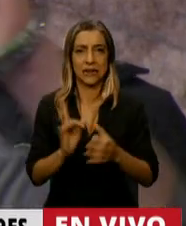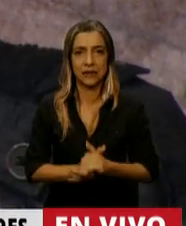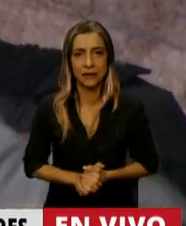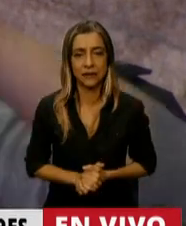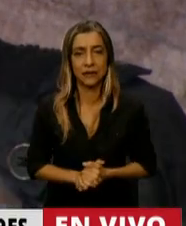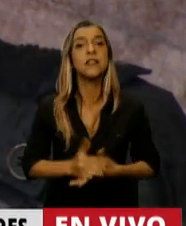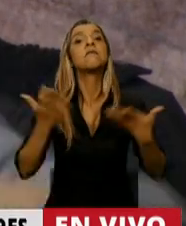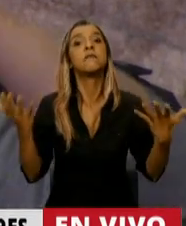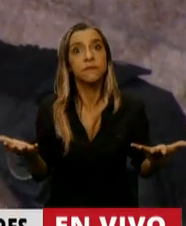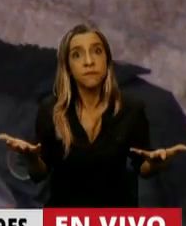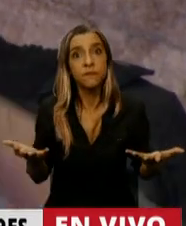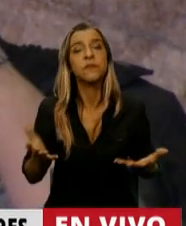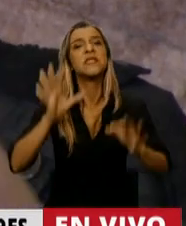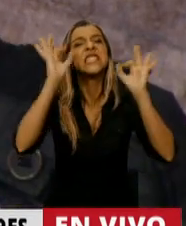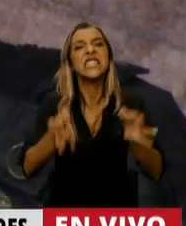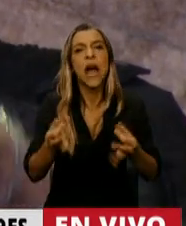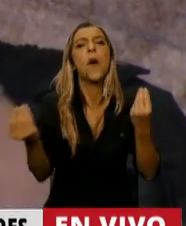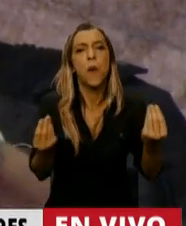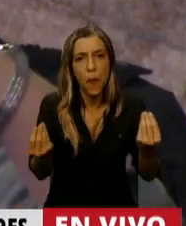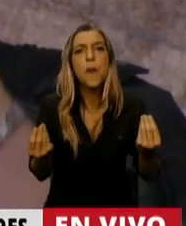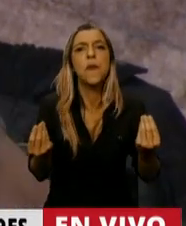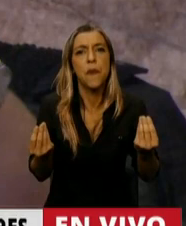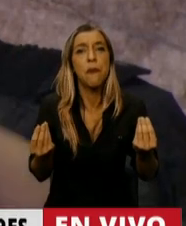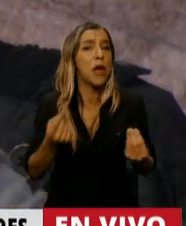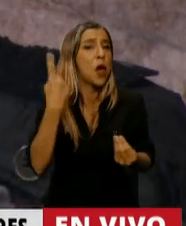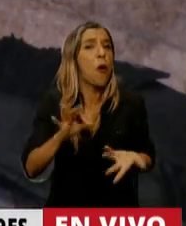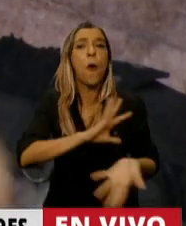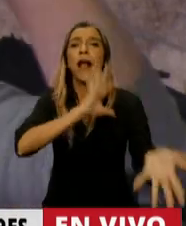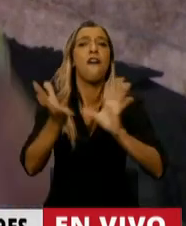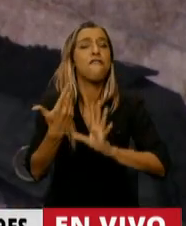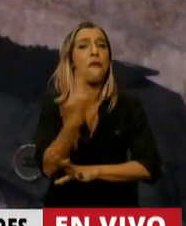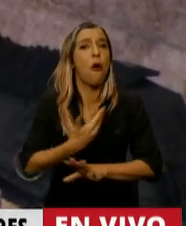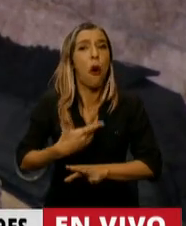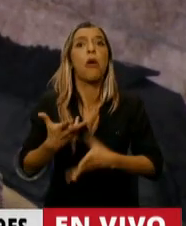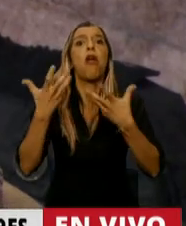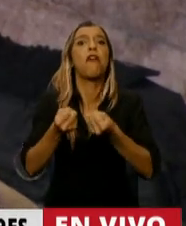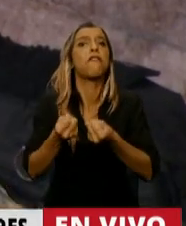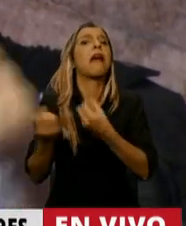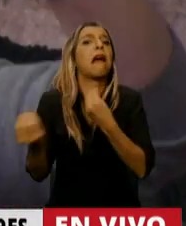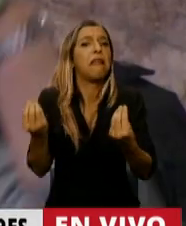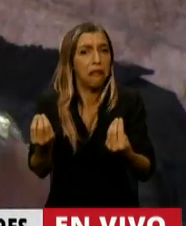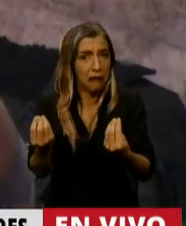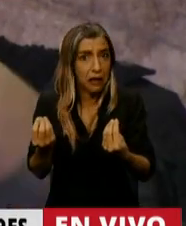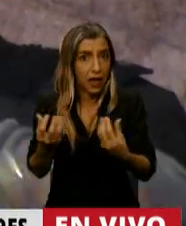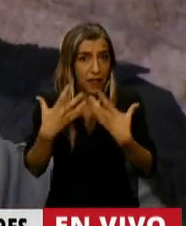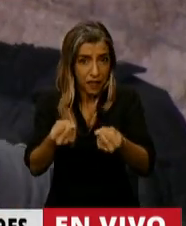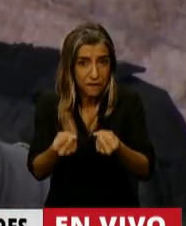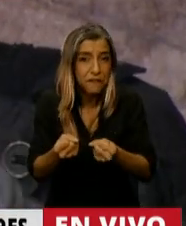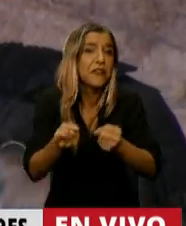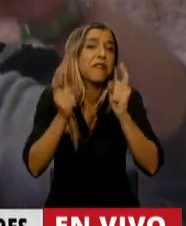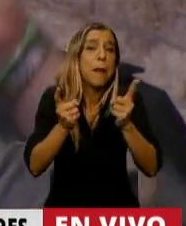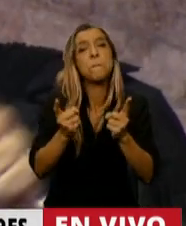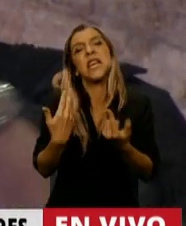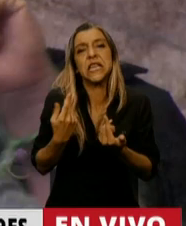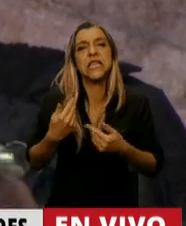O sea que sabían que la única alternativa que iba a defender el gobierno era la de los negociados de los